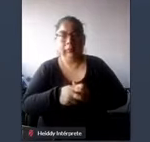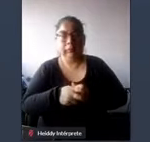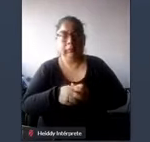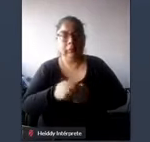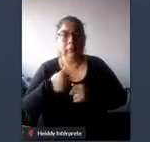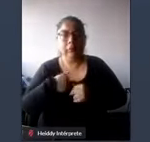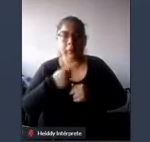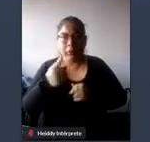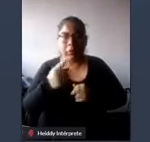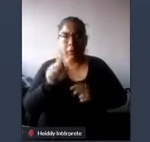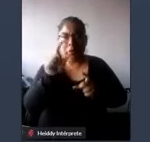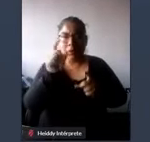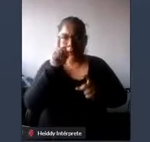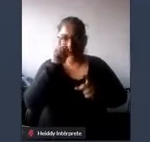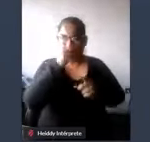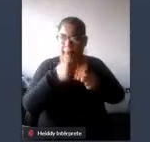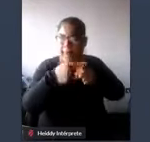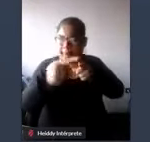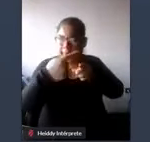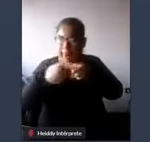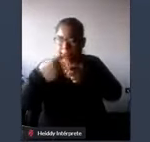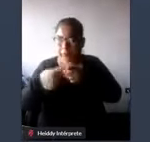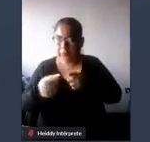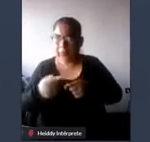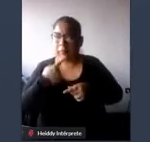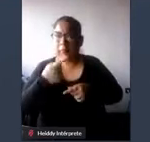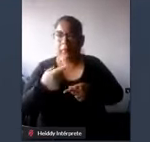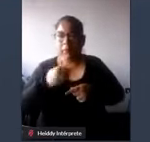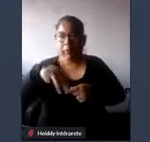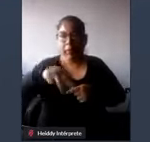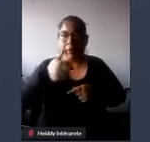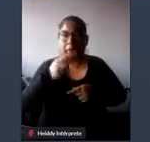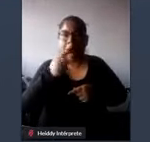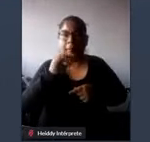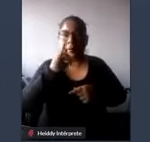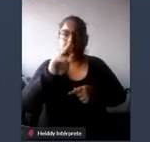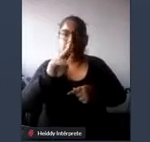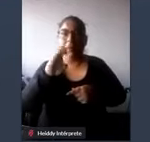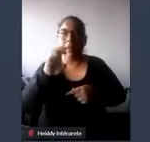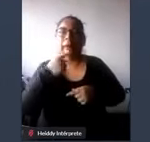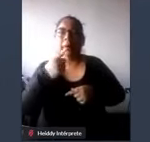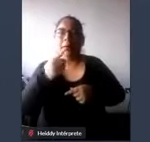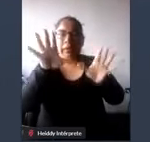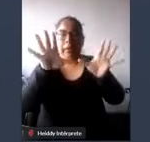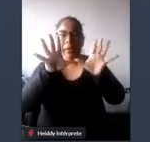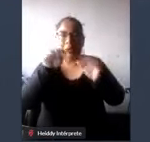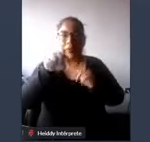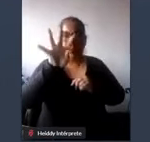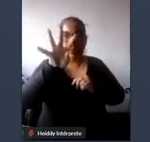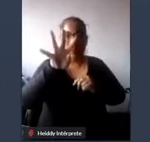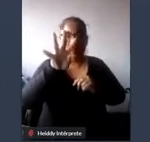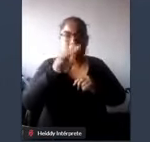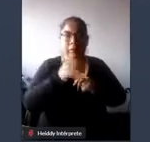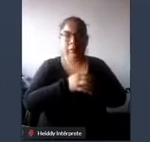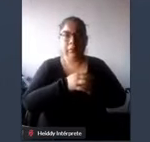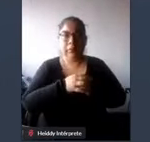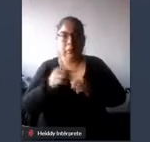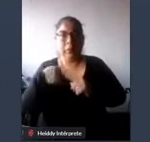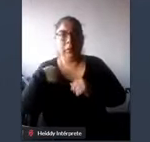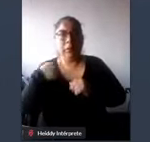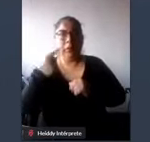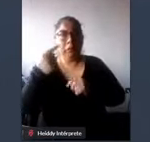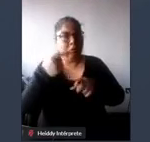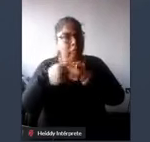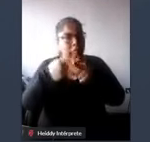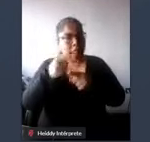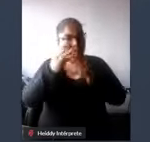discrepo un poco con las cifras que ha dado Marivero ella hablaba de 10.4 cuando nosotros en los datos para